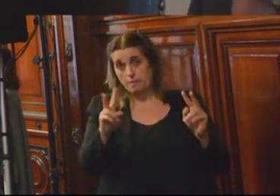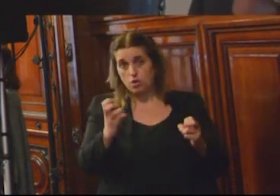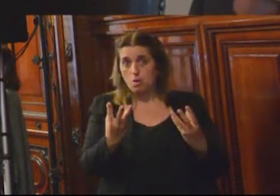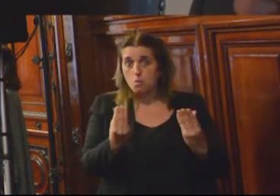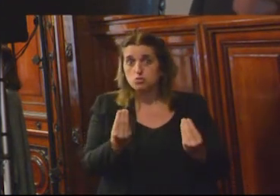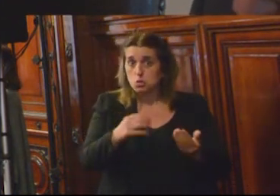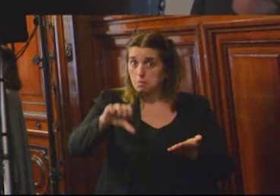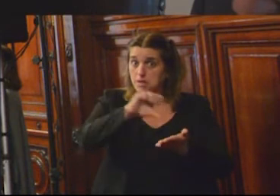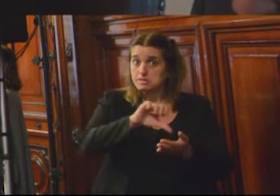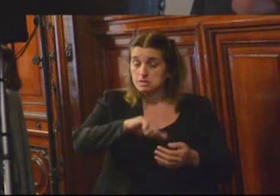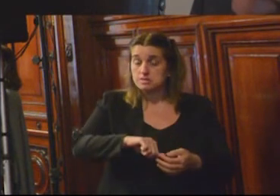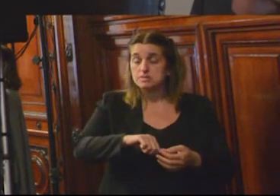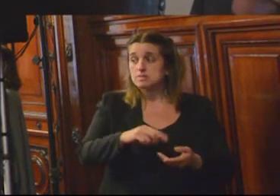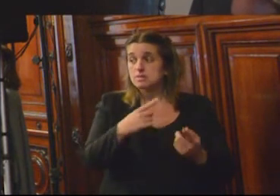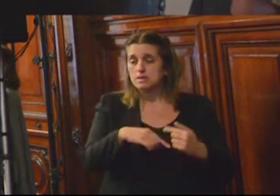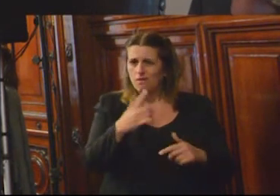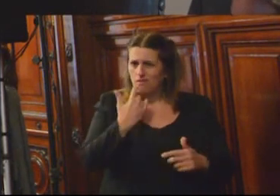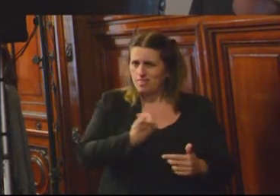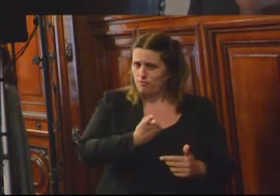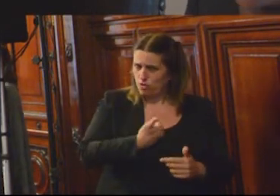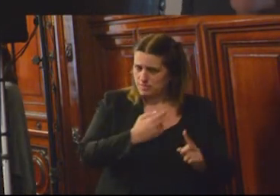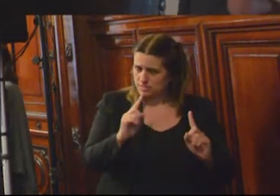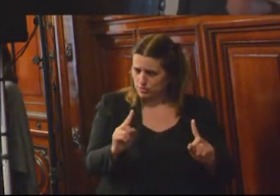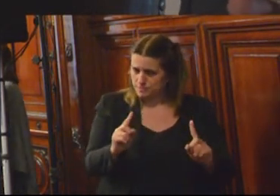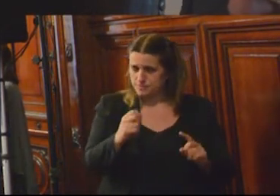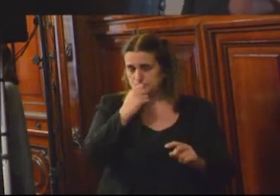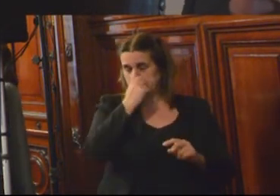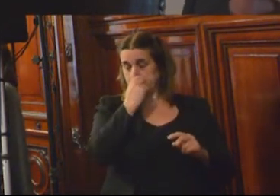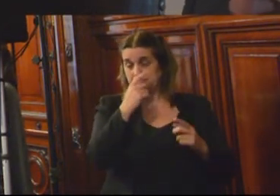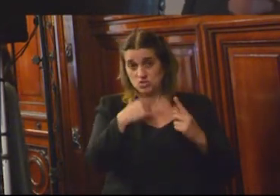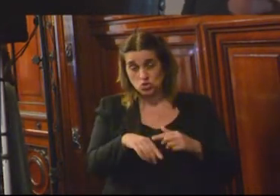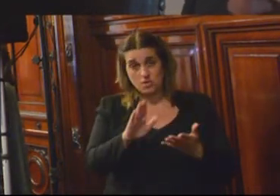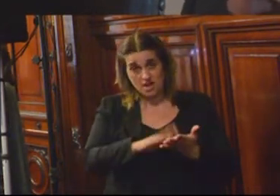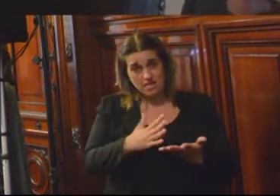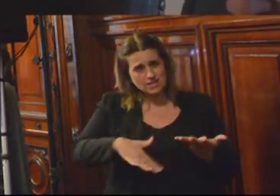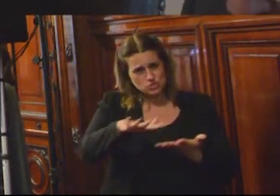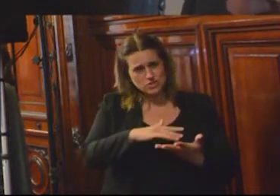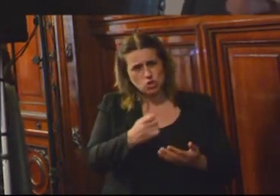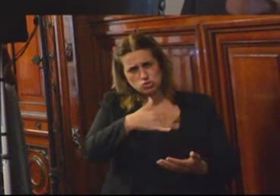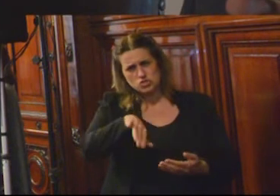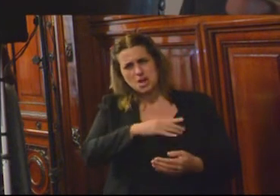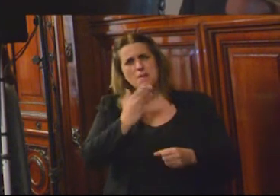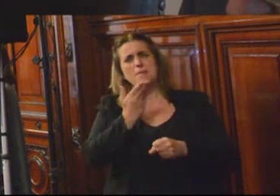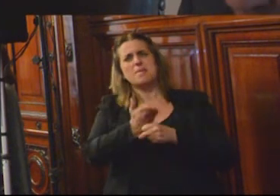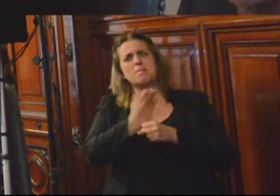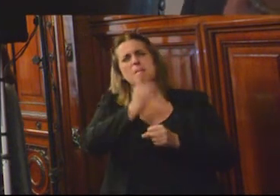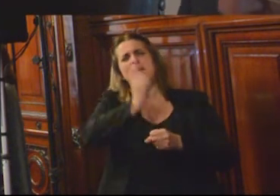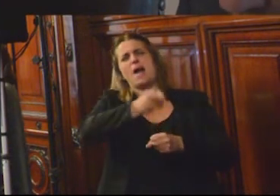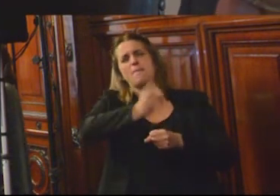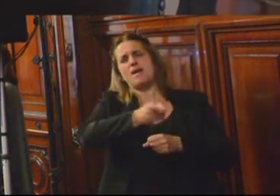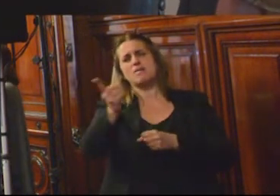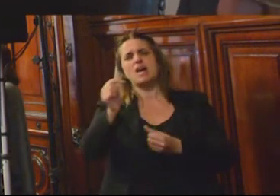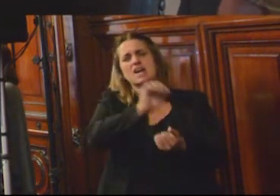países, según hemos recibido informaciones, ante esta presión social de más cárcel, lo que es más hacinamiento, más